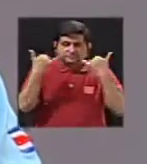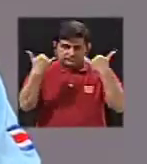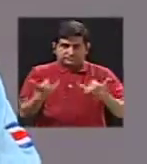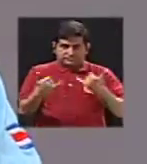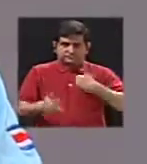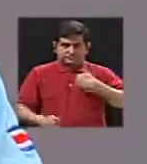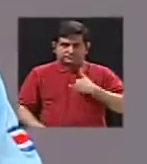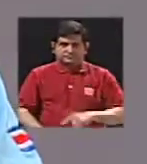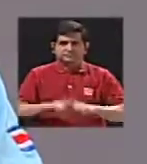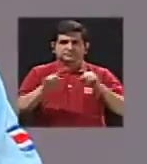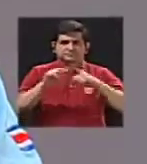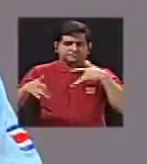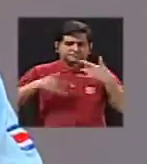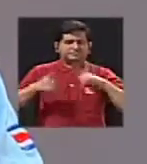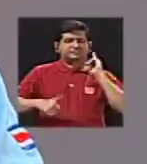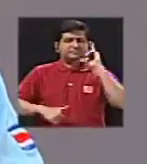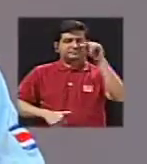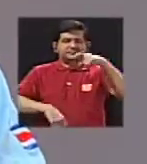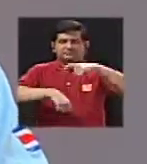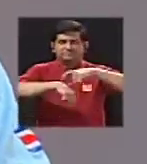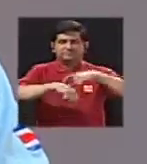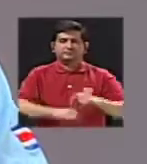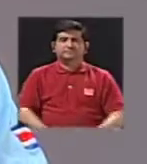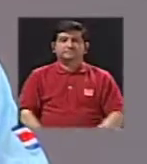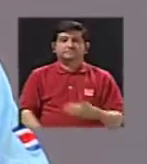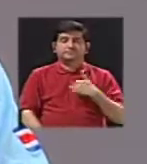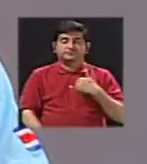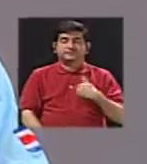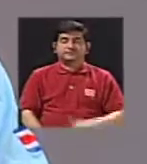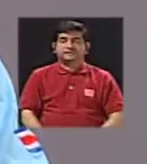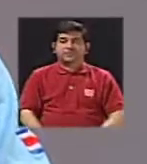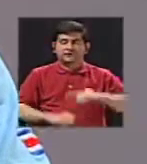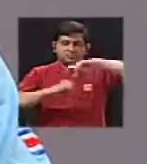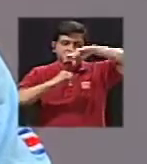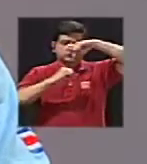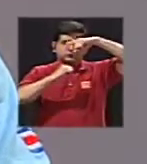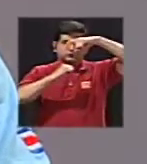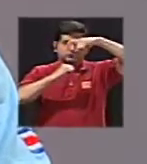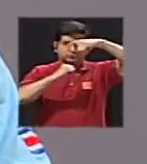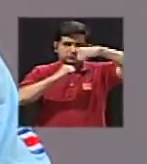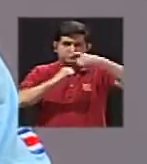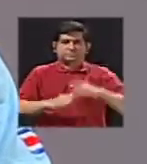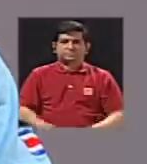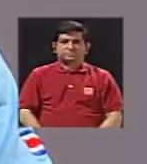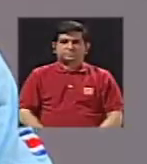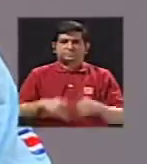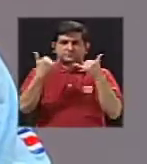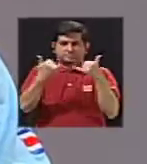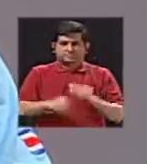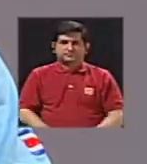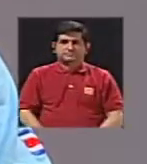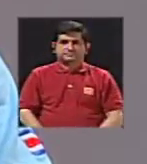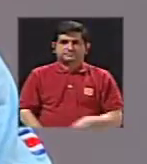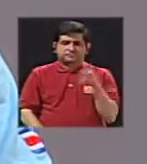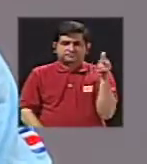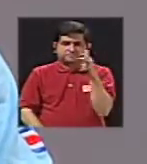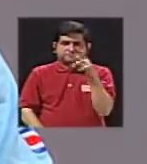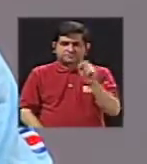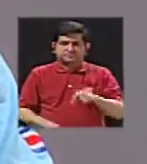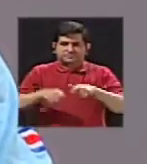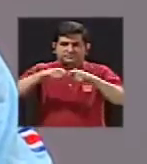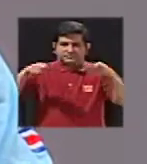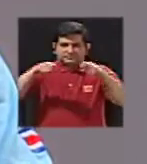creado una serie de sensores remotos en la cual, pues, hay desde el tipo satelital, ahora, pues, cámaras que usted puede medir,